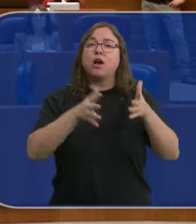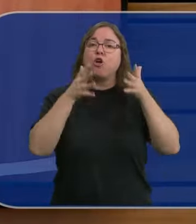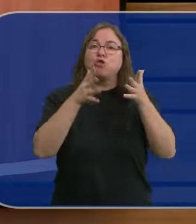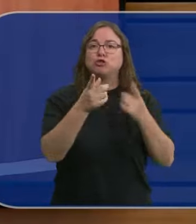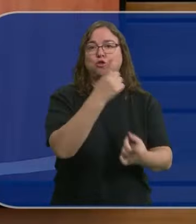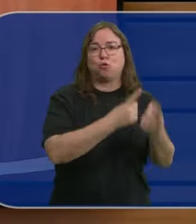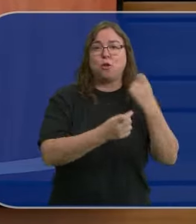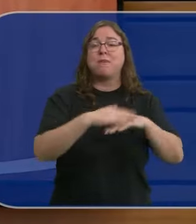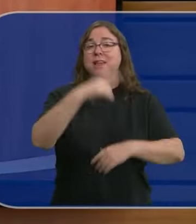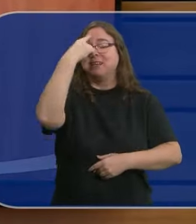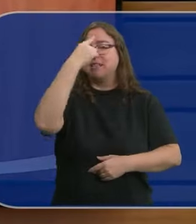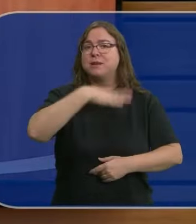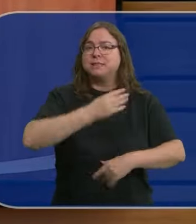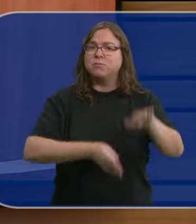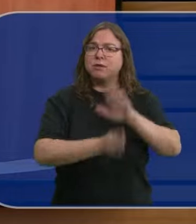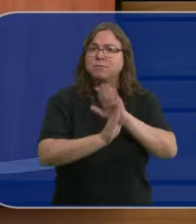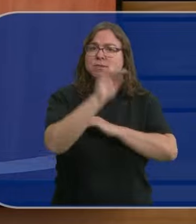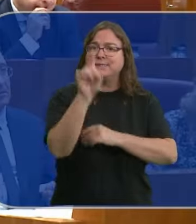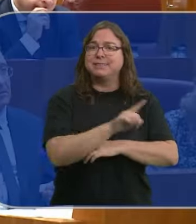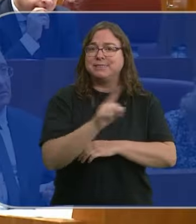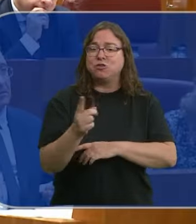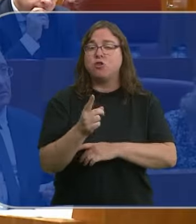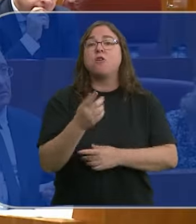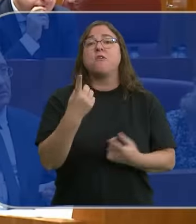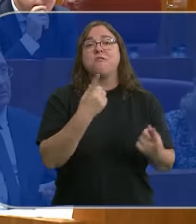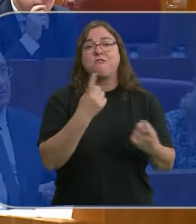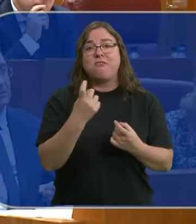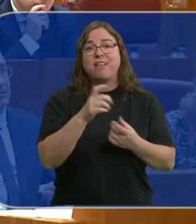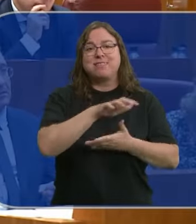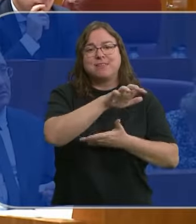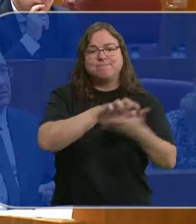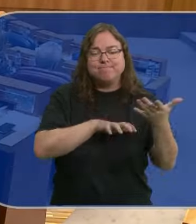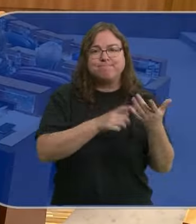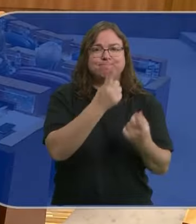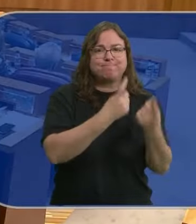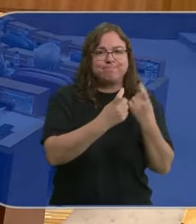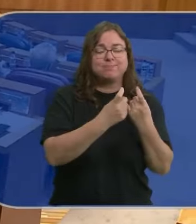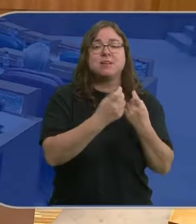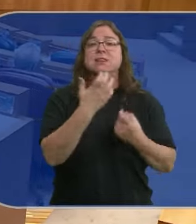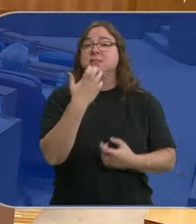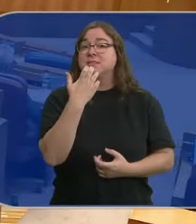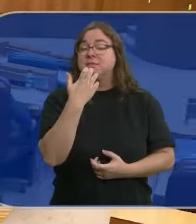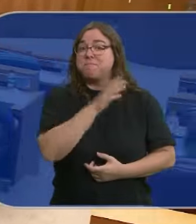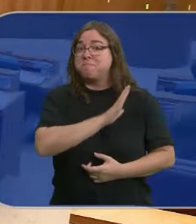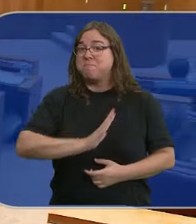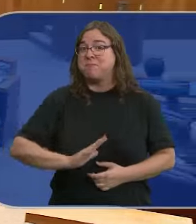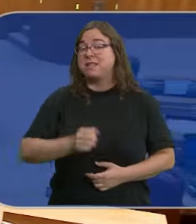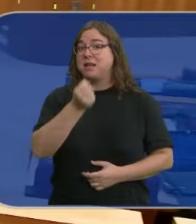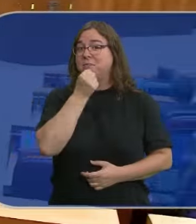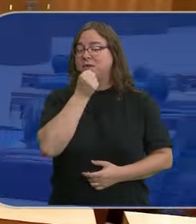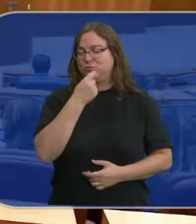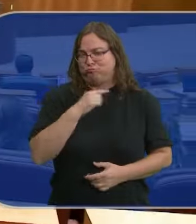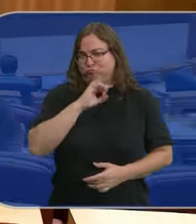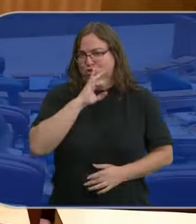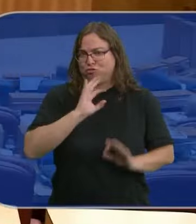Consultivo para saber si se podía seguir tramitando o no esta ley. Mientras, desde el PSOE no han ocultado su